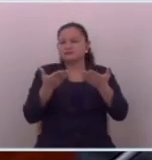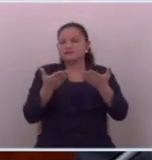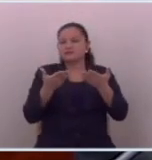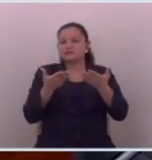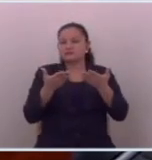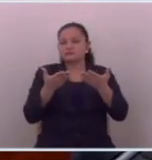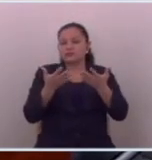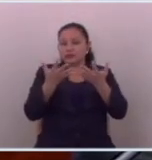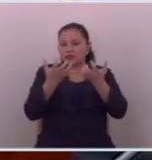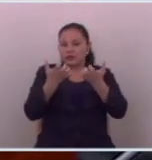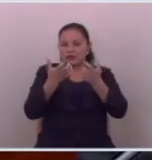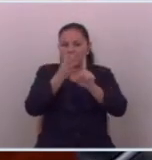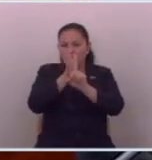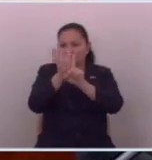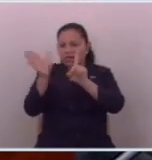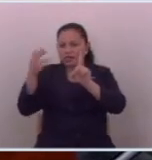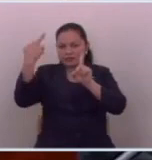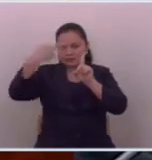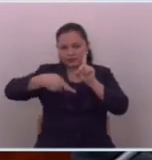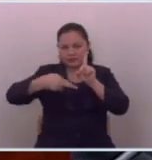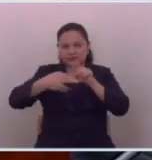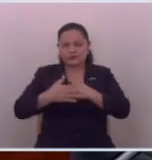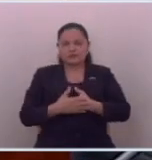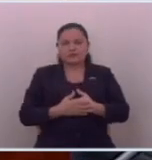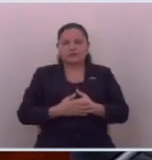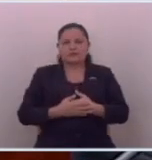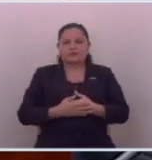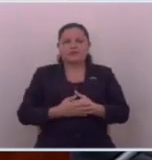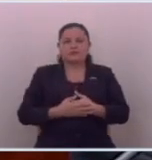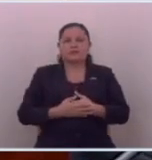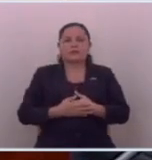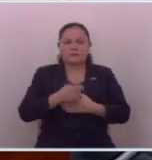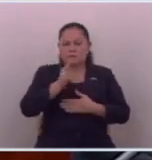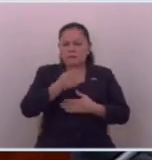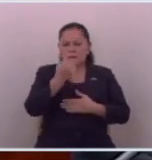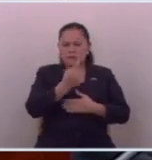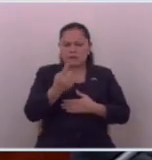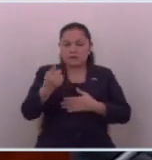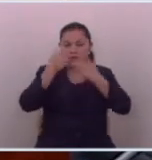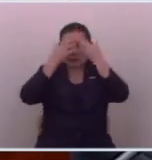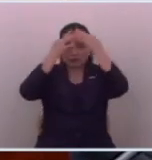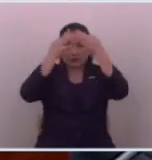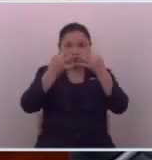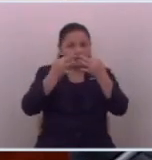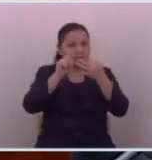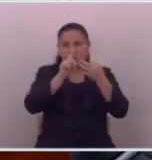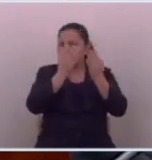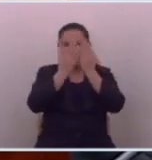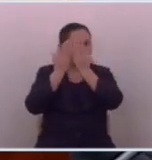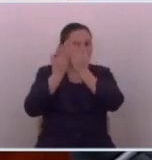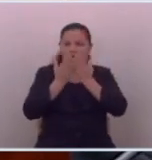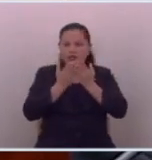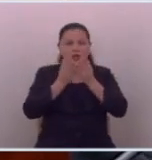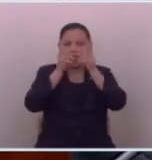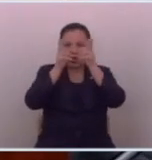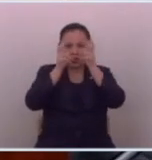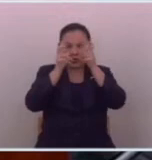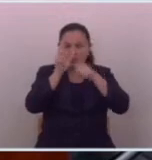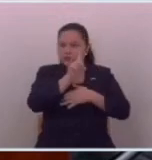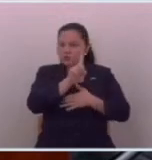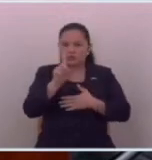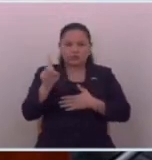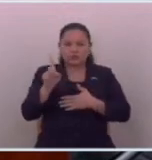de querer distorsionar la realidad y es la misma gente que ha decidido no leerlos no escucharlos